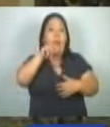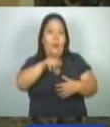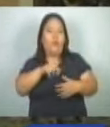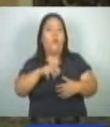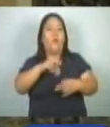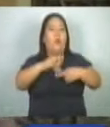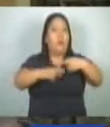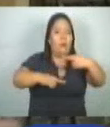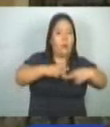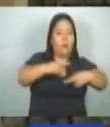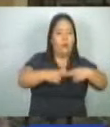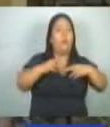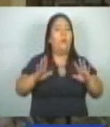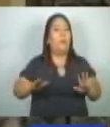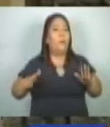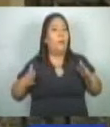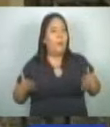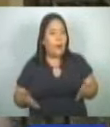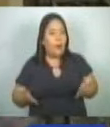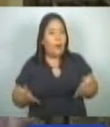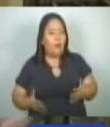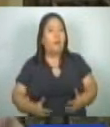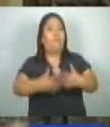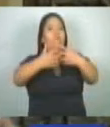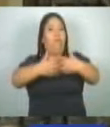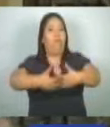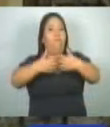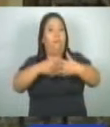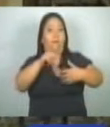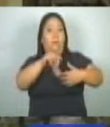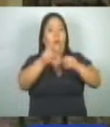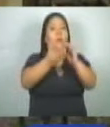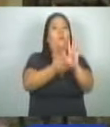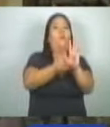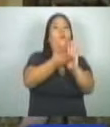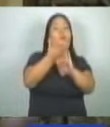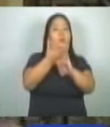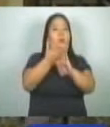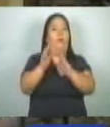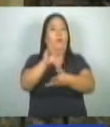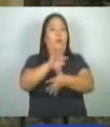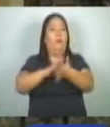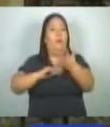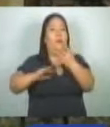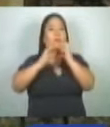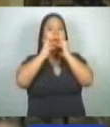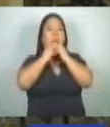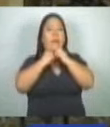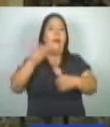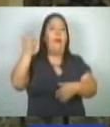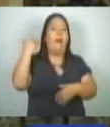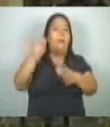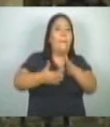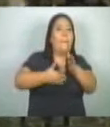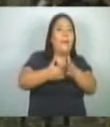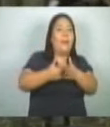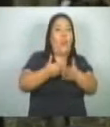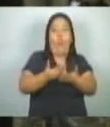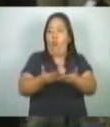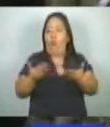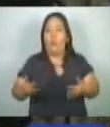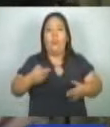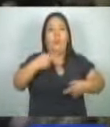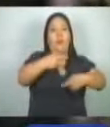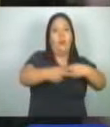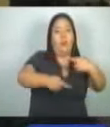para ayudar a empresas a desarrollarse hacia economía verde. Hace unos días teníamos iniciativas de reciclaje que estamos